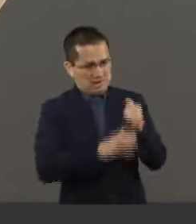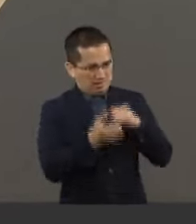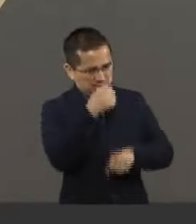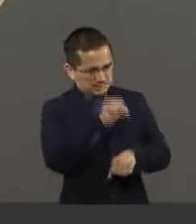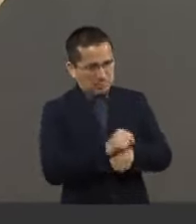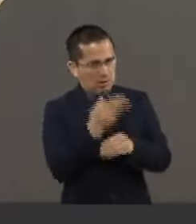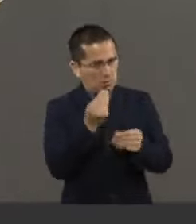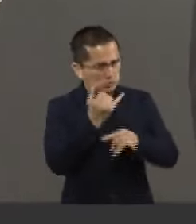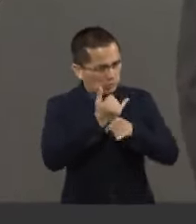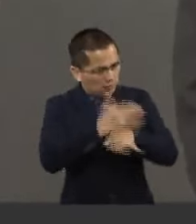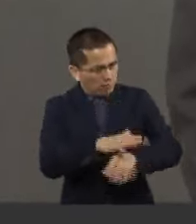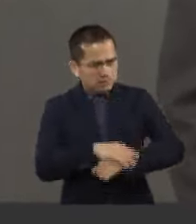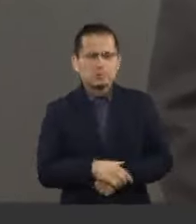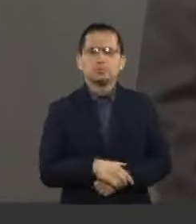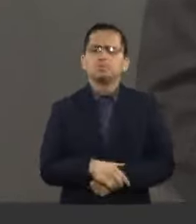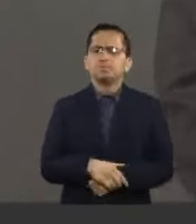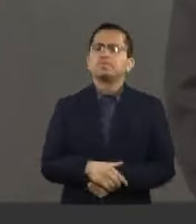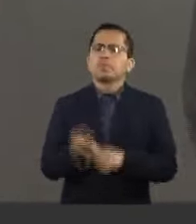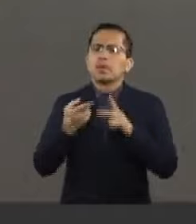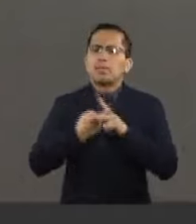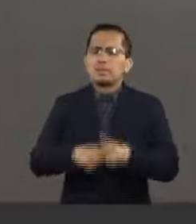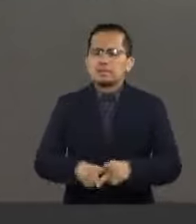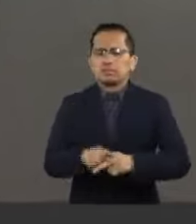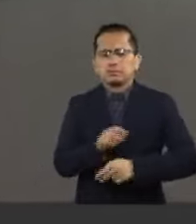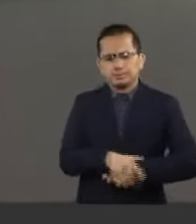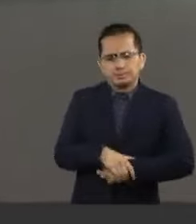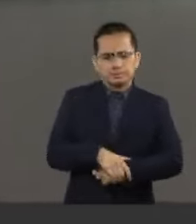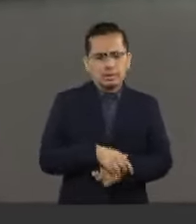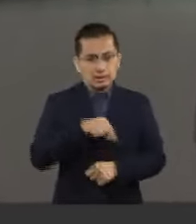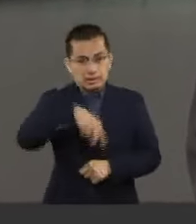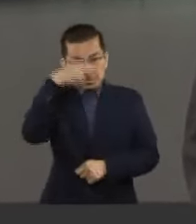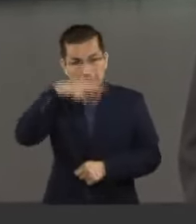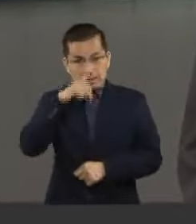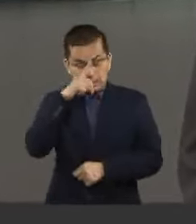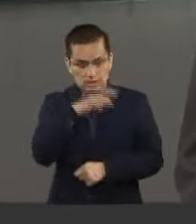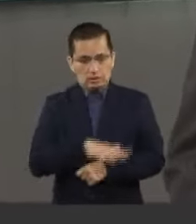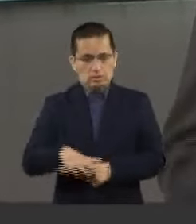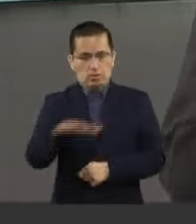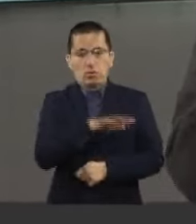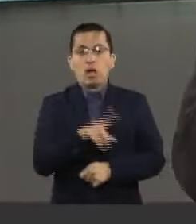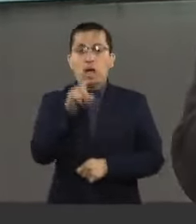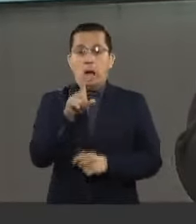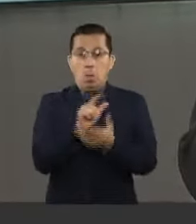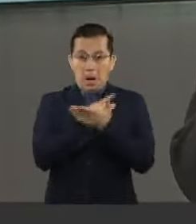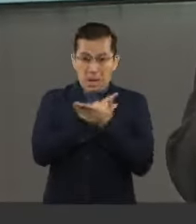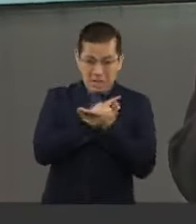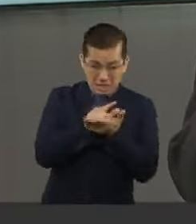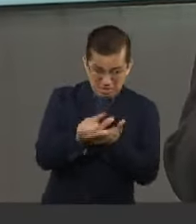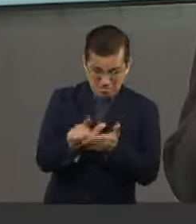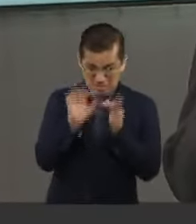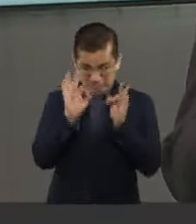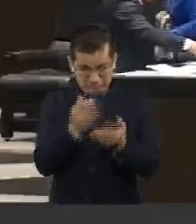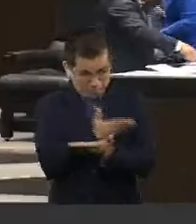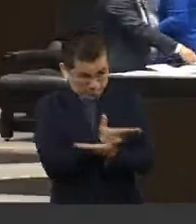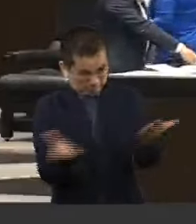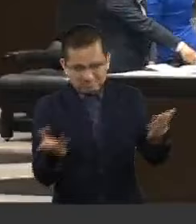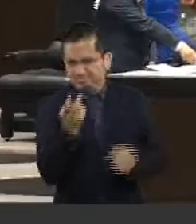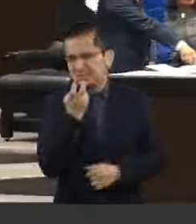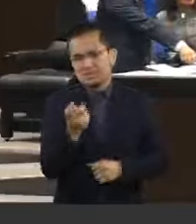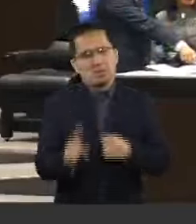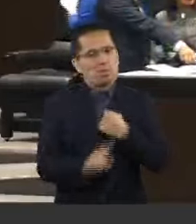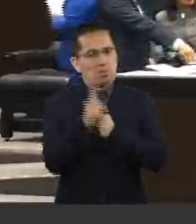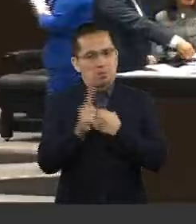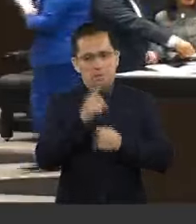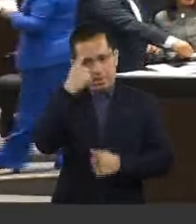Venga. Y vamos a empezar con esto. Mire, acá en nuestro país, el suministro de agua potable ha marginado el desarrollo social y el